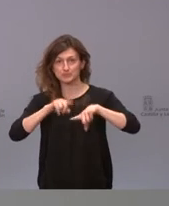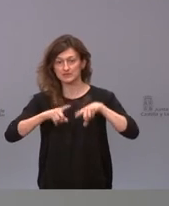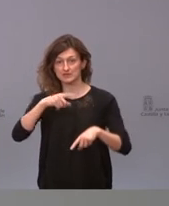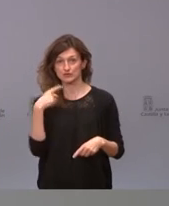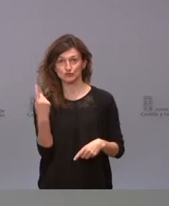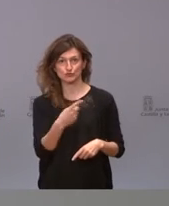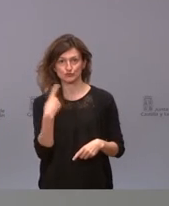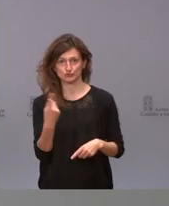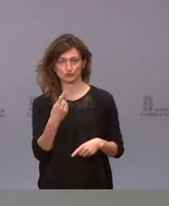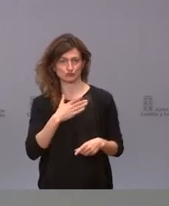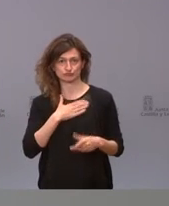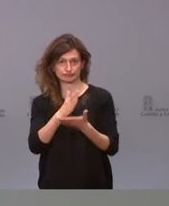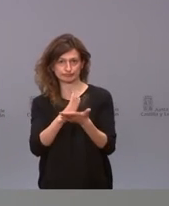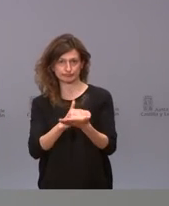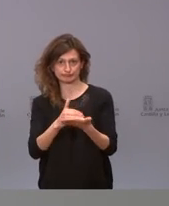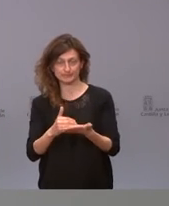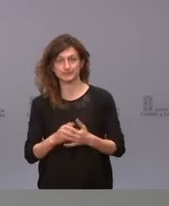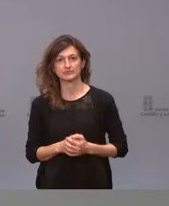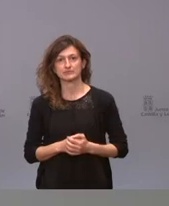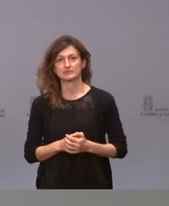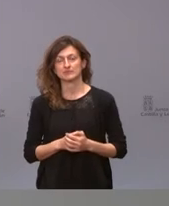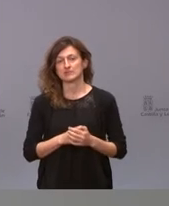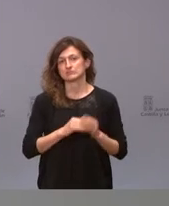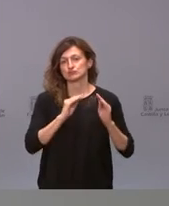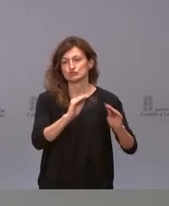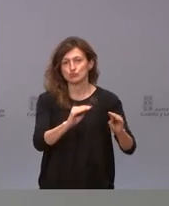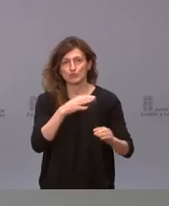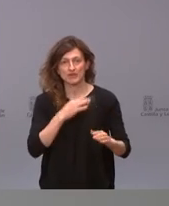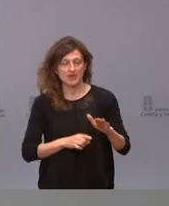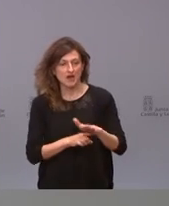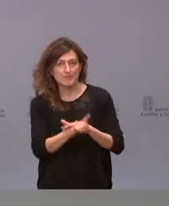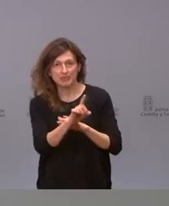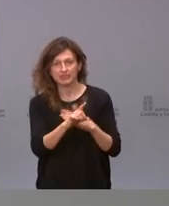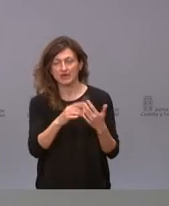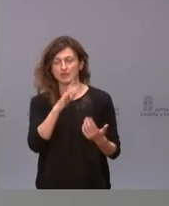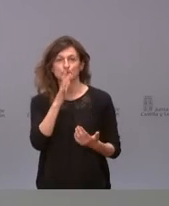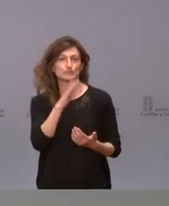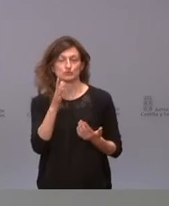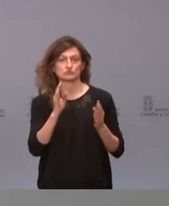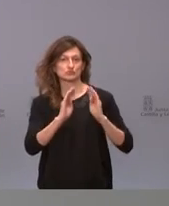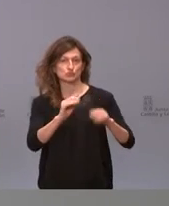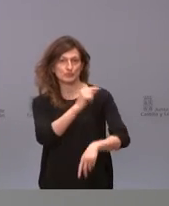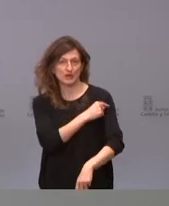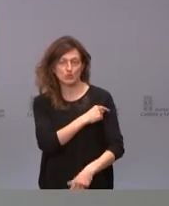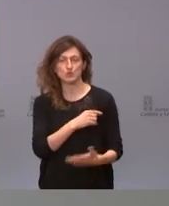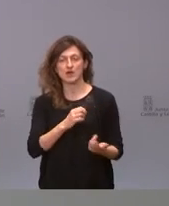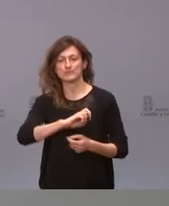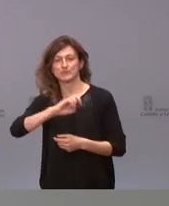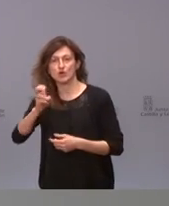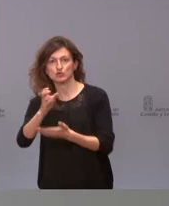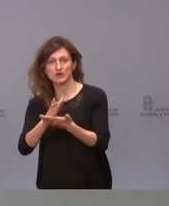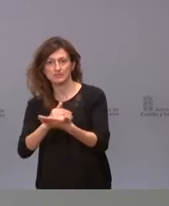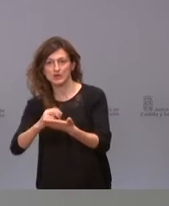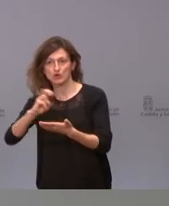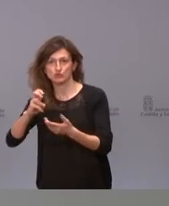propia comunidad autónoma unos avanzan y lo hacen de determinada manera con una vacuna de otra manera